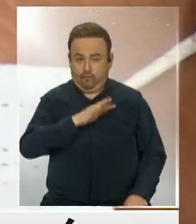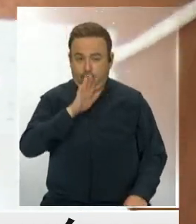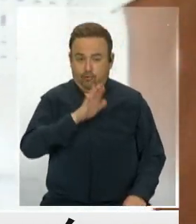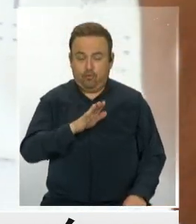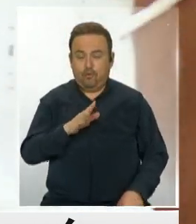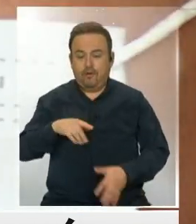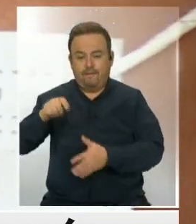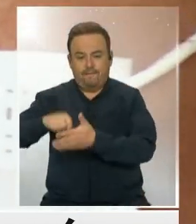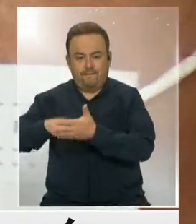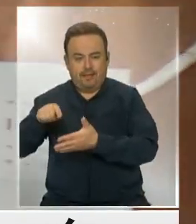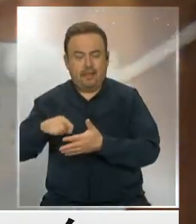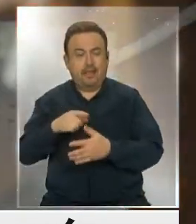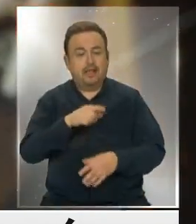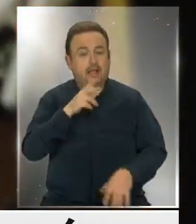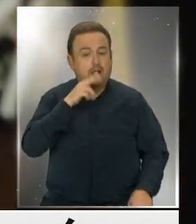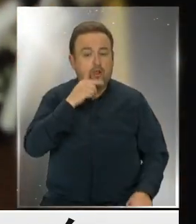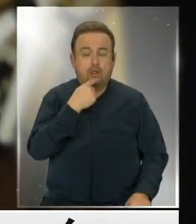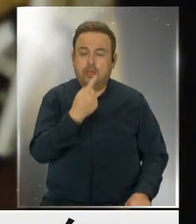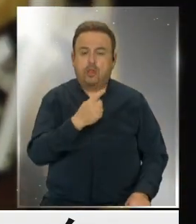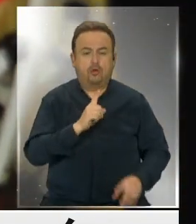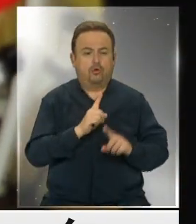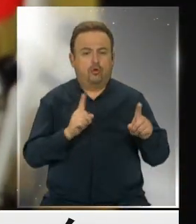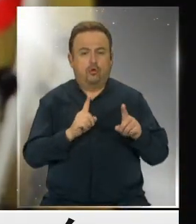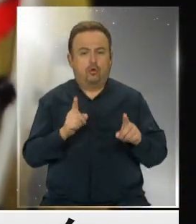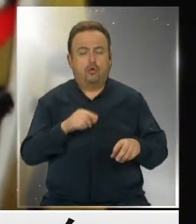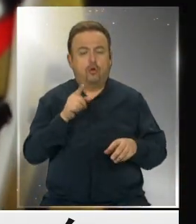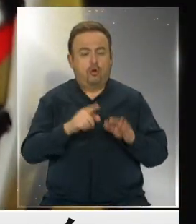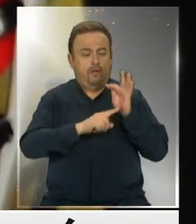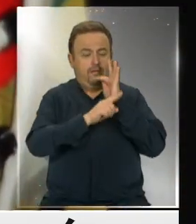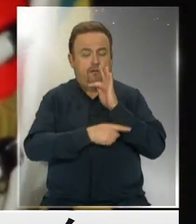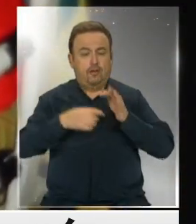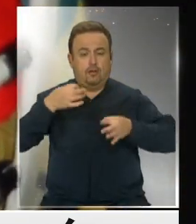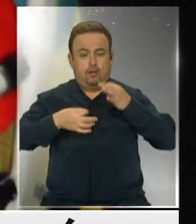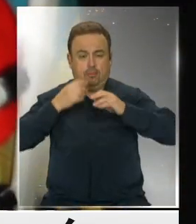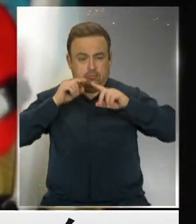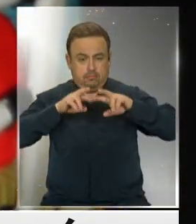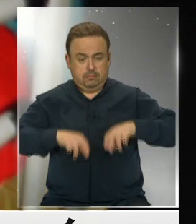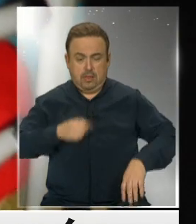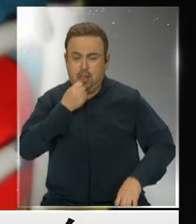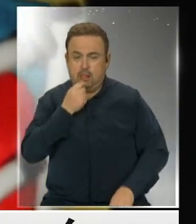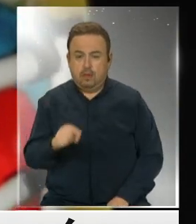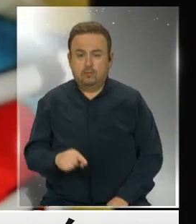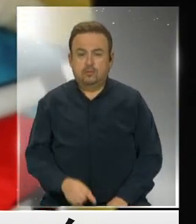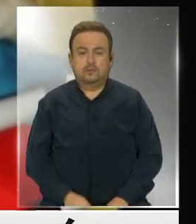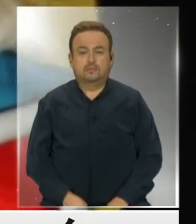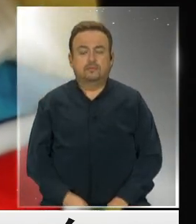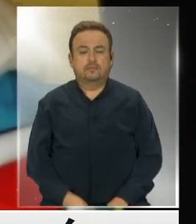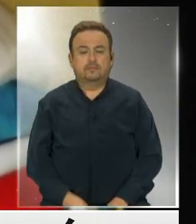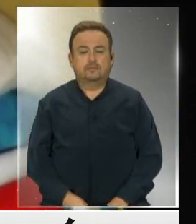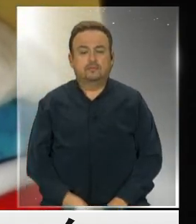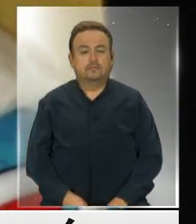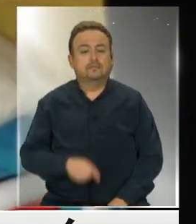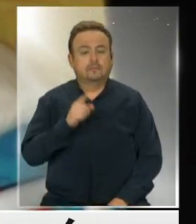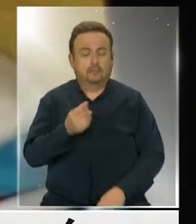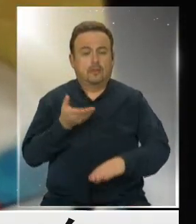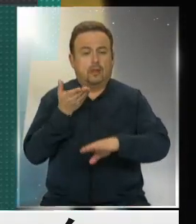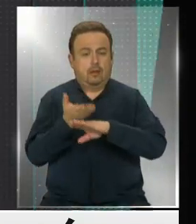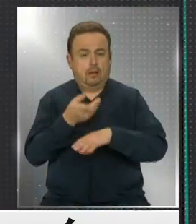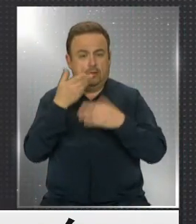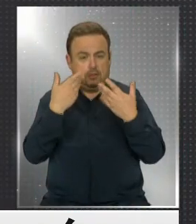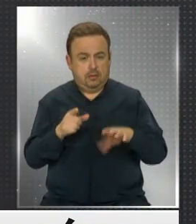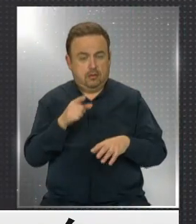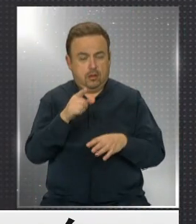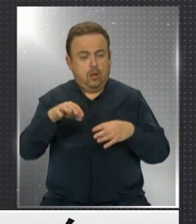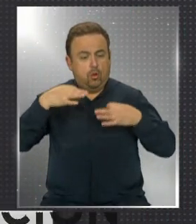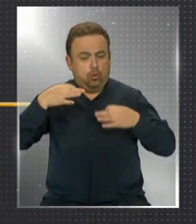quien tomó la firma, el notario aseguró lo contrario frente al fiscal de la corte que investiga la denuncia. ¿Solicitó usted algún